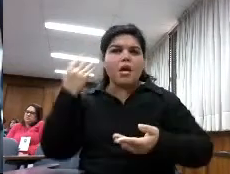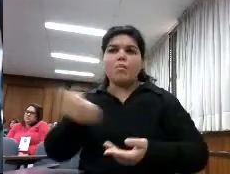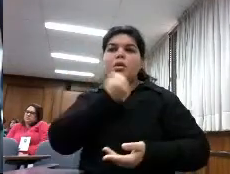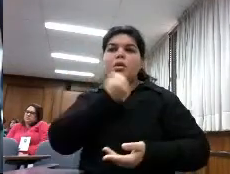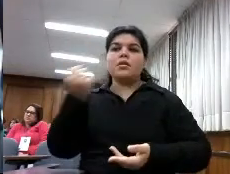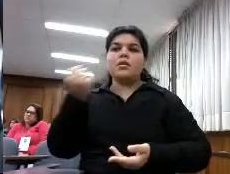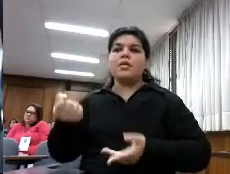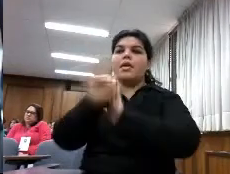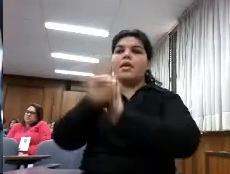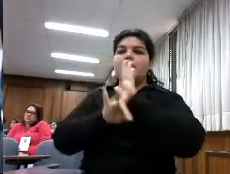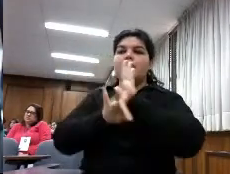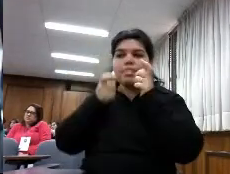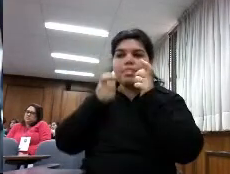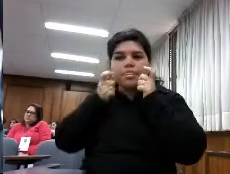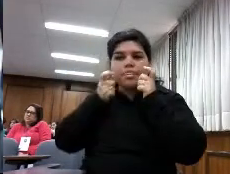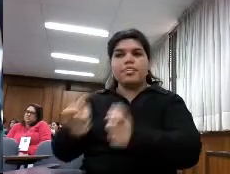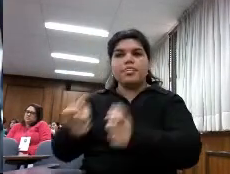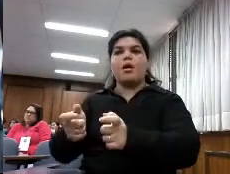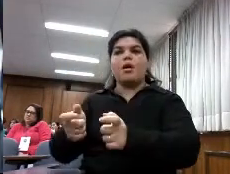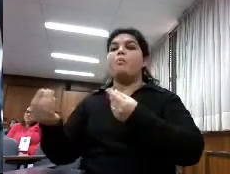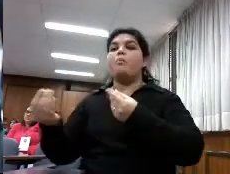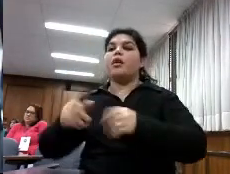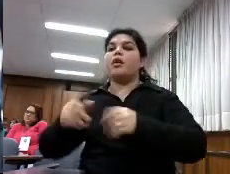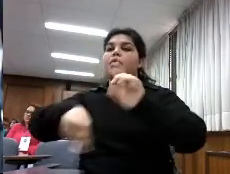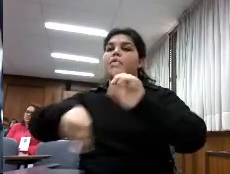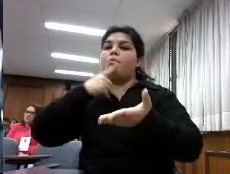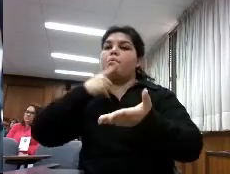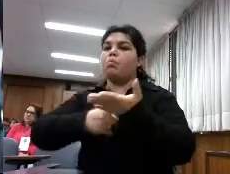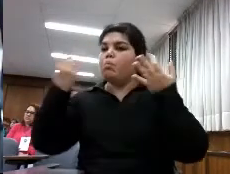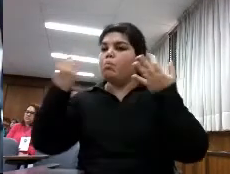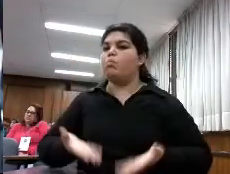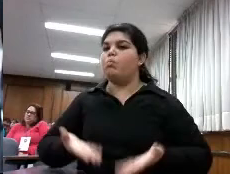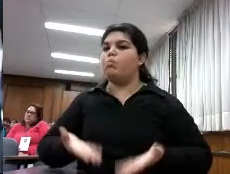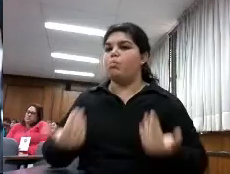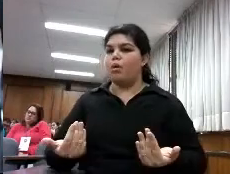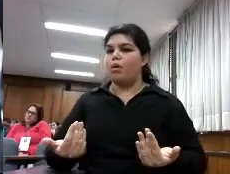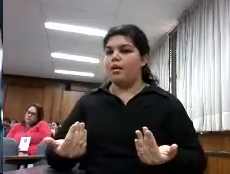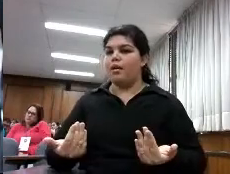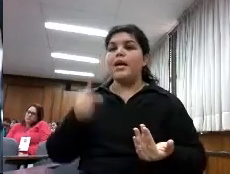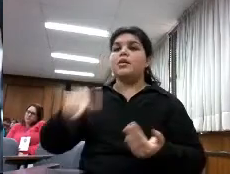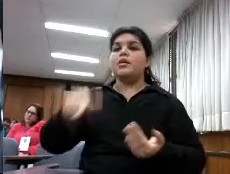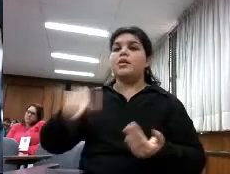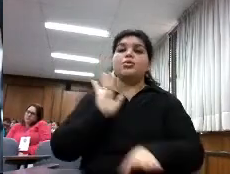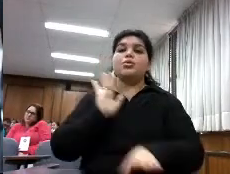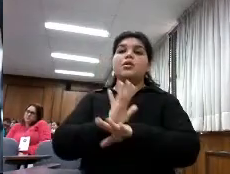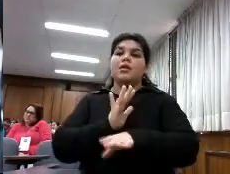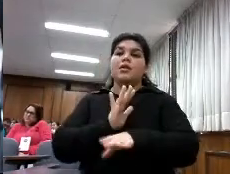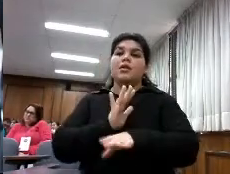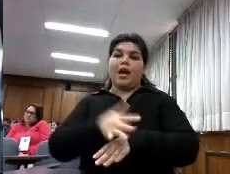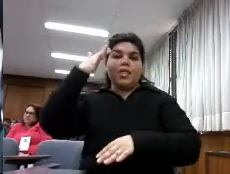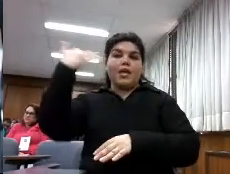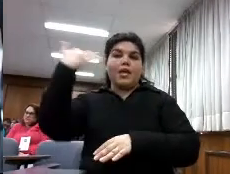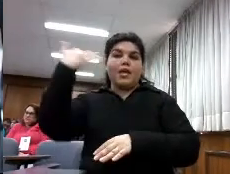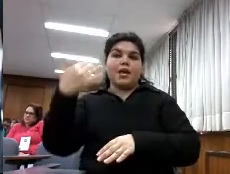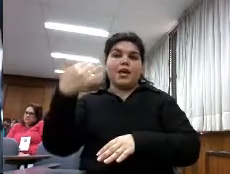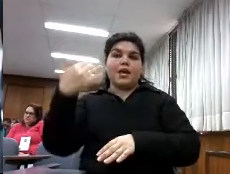tomar decisiones informadas esto está haciendo avanzar cosas como la inteligencia artificial ahora mismo si